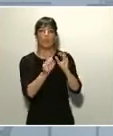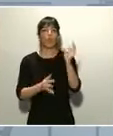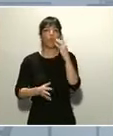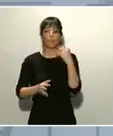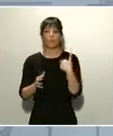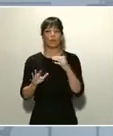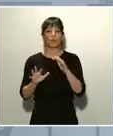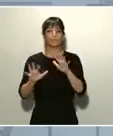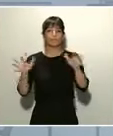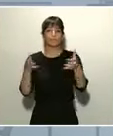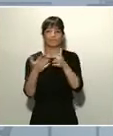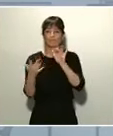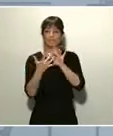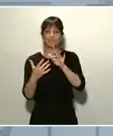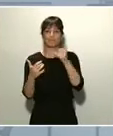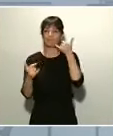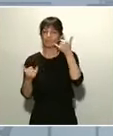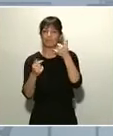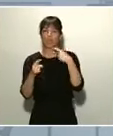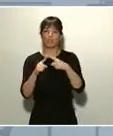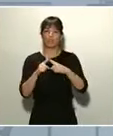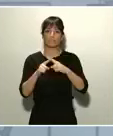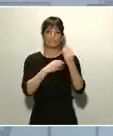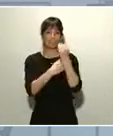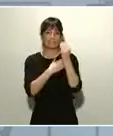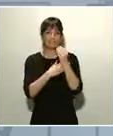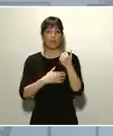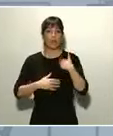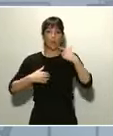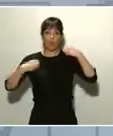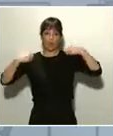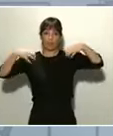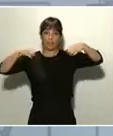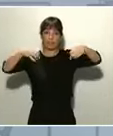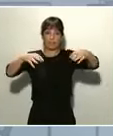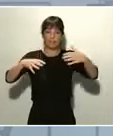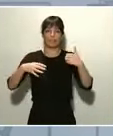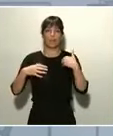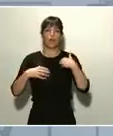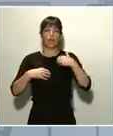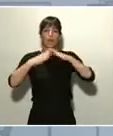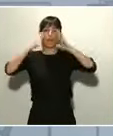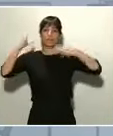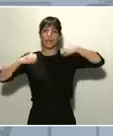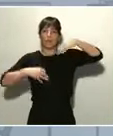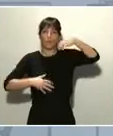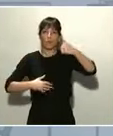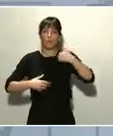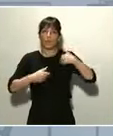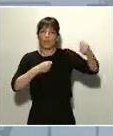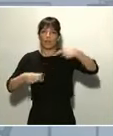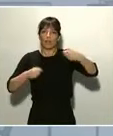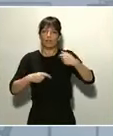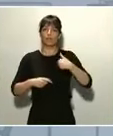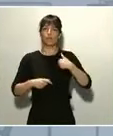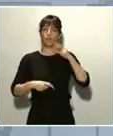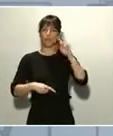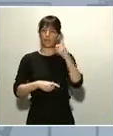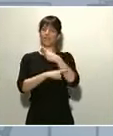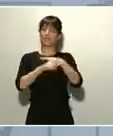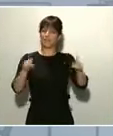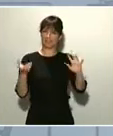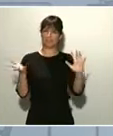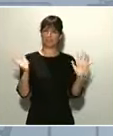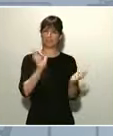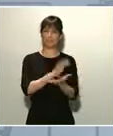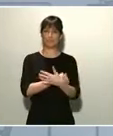a quienes trasladan la energía que alumbra nuestros hogares. Y estos siete días han cambiado también nuestra forma de contemplar al